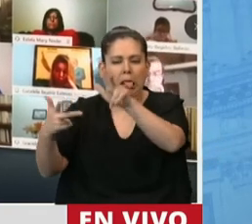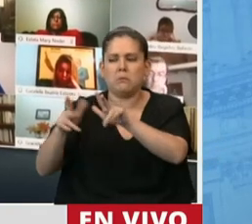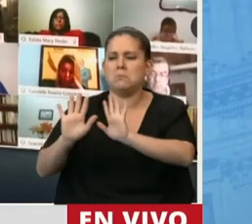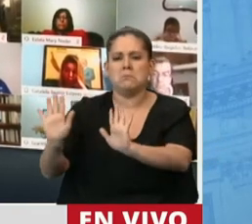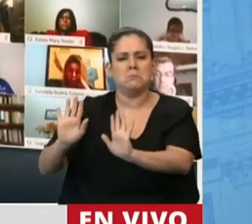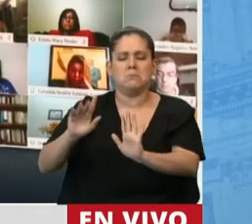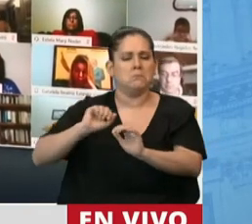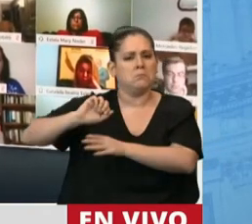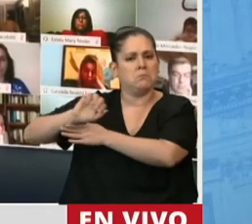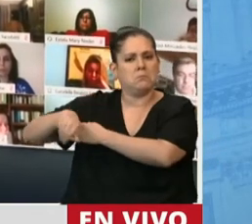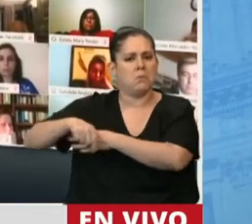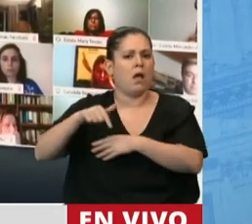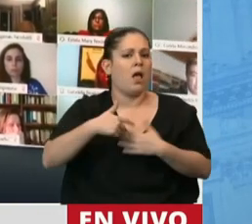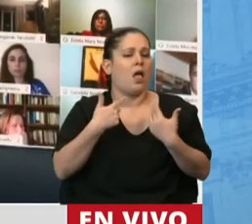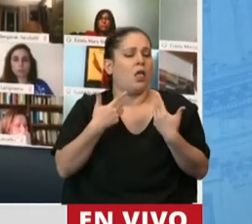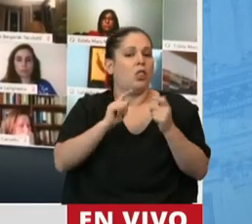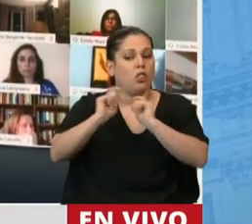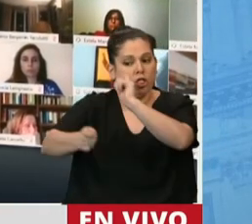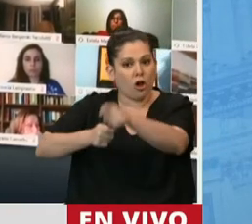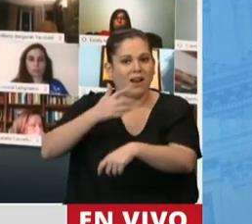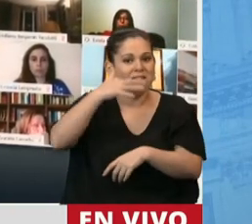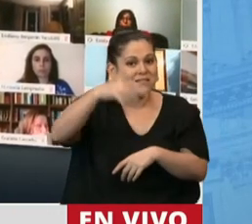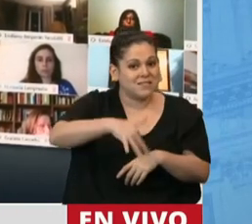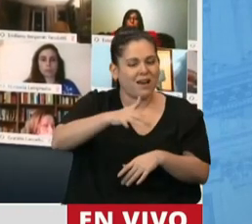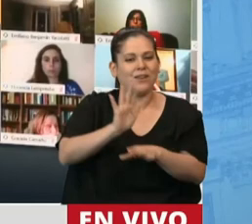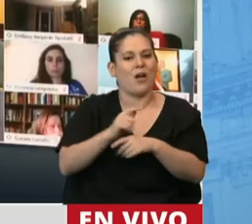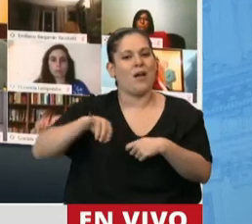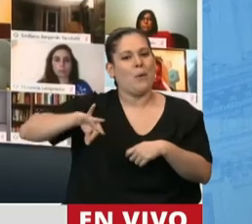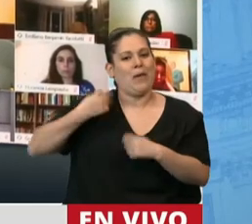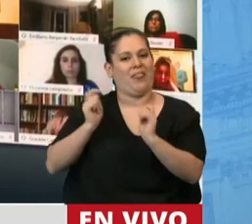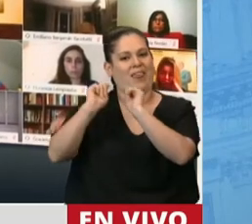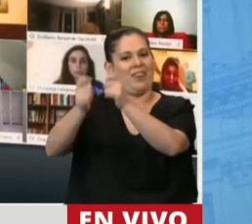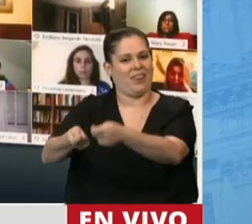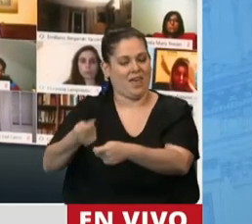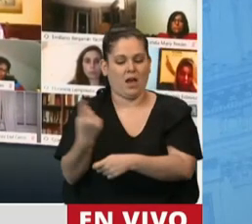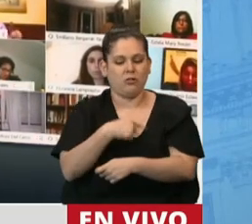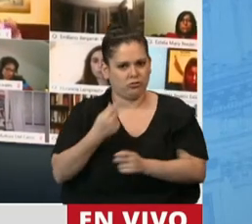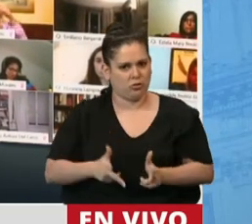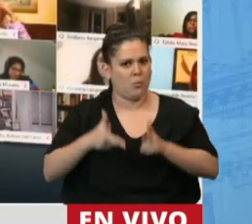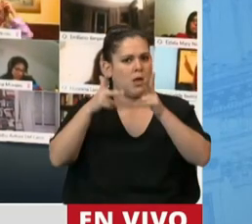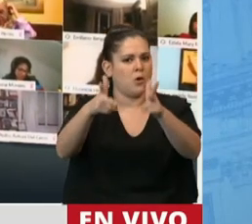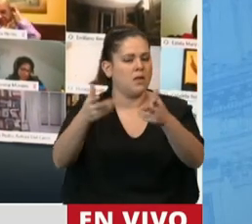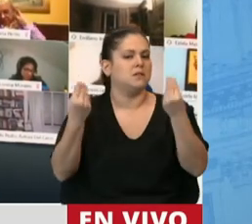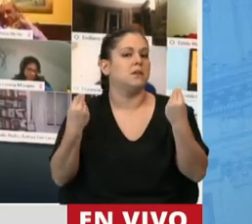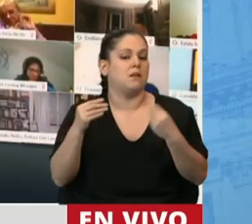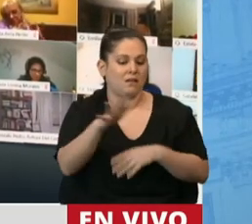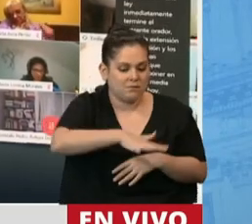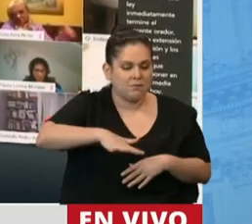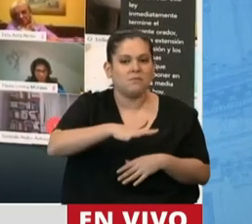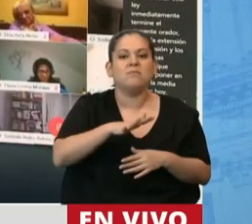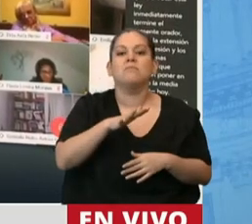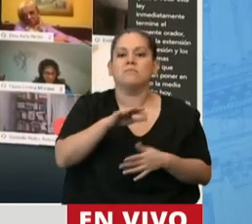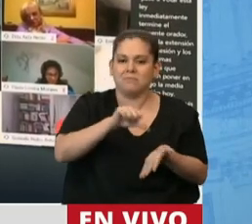cosas, y donar sangre, donar vida, y donar sangre, donar amor. Y acá los pergamineses podemos decirle, desde acá el pergamino, que